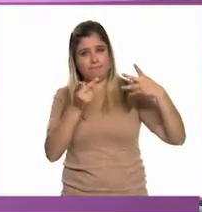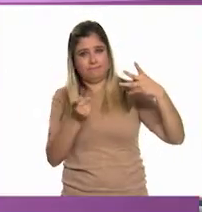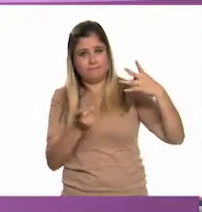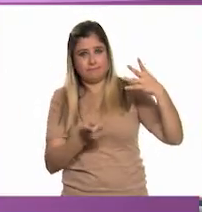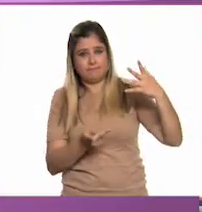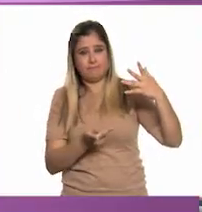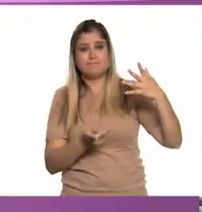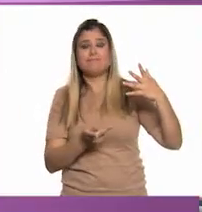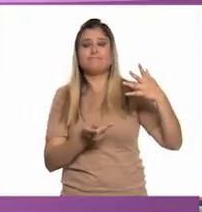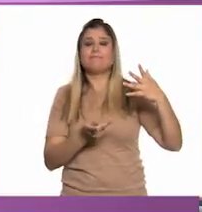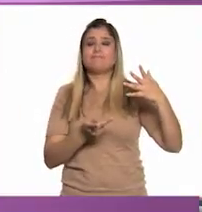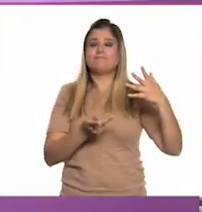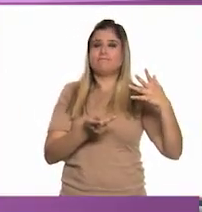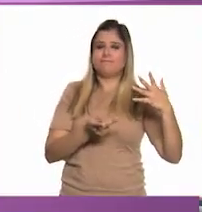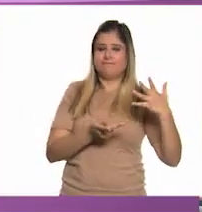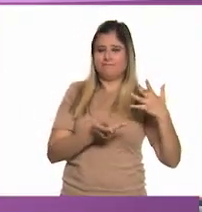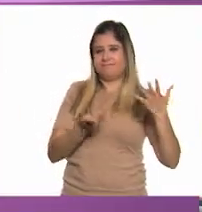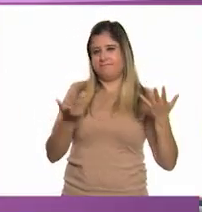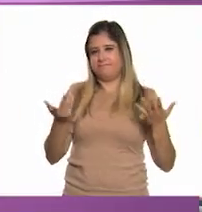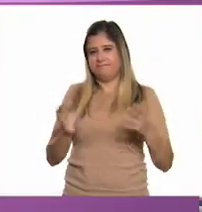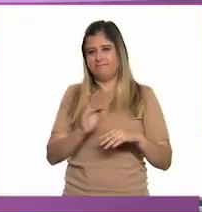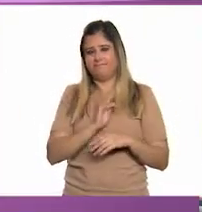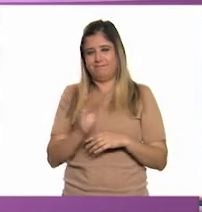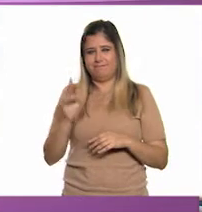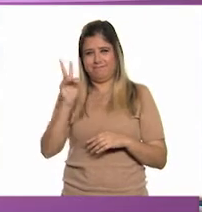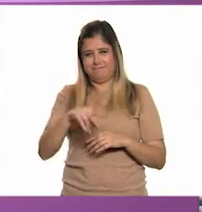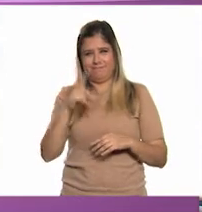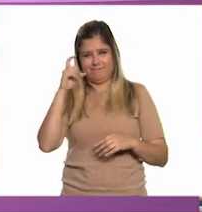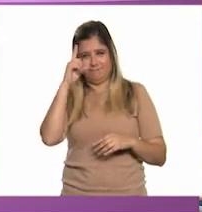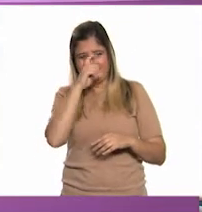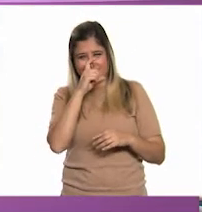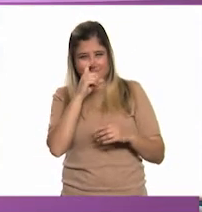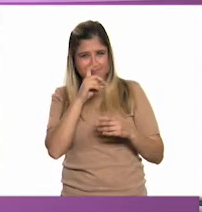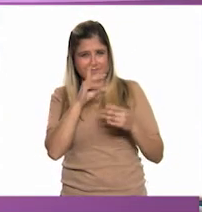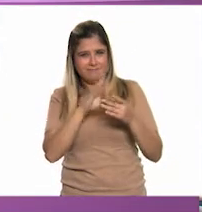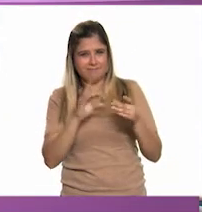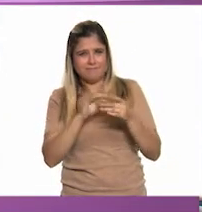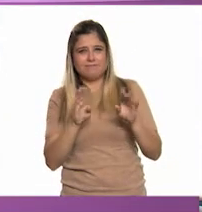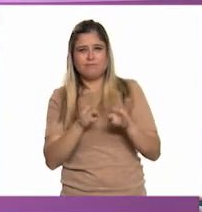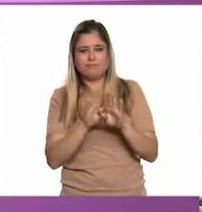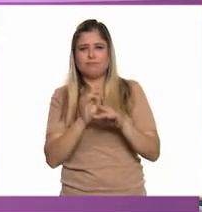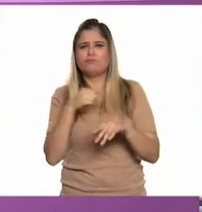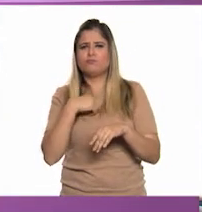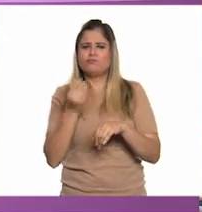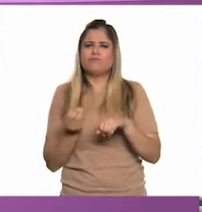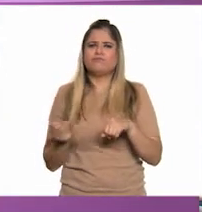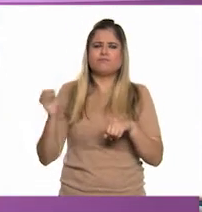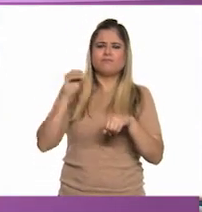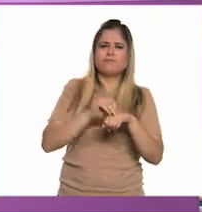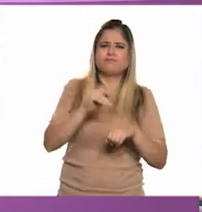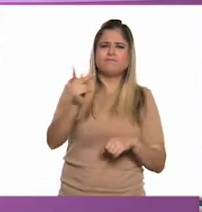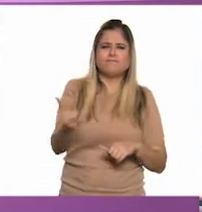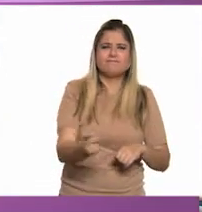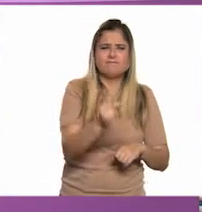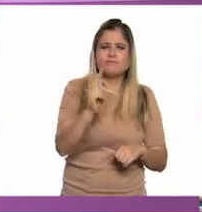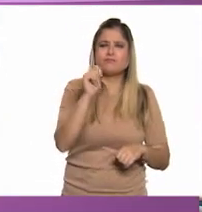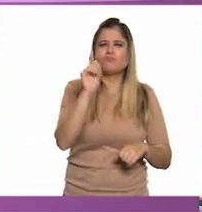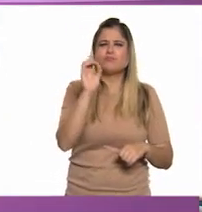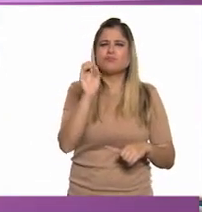si no resulta, pues, algo complicado o difícil, yo agregaría la pregunta de Tom